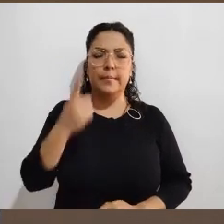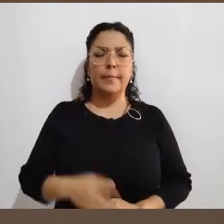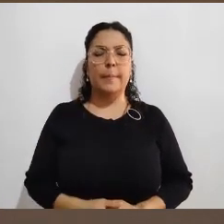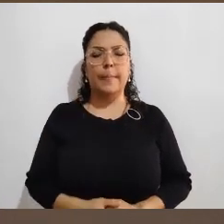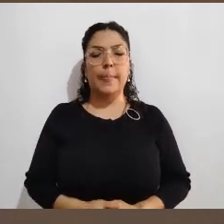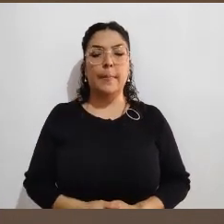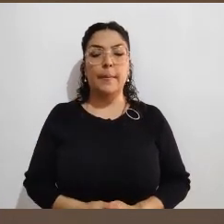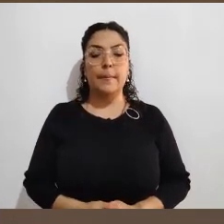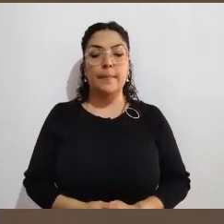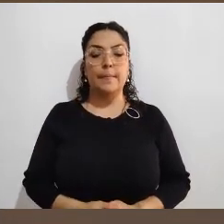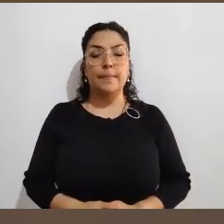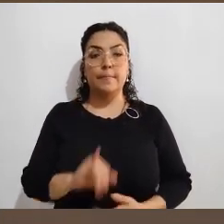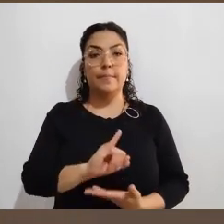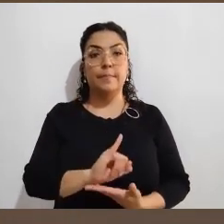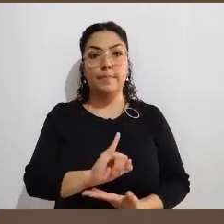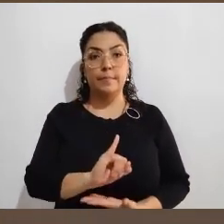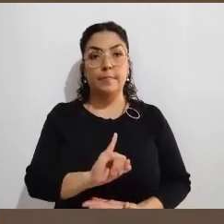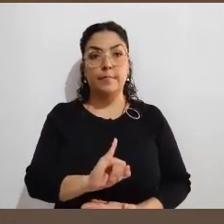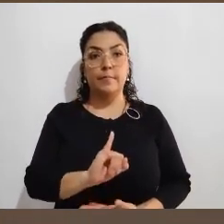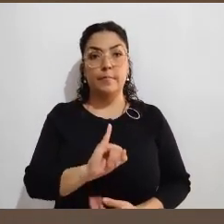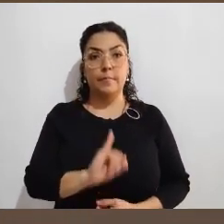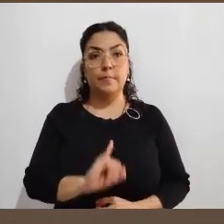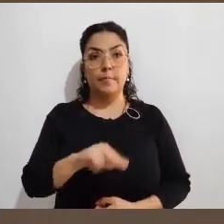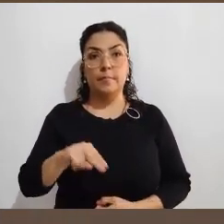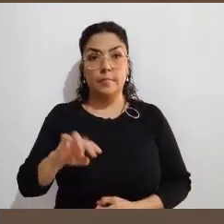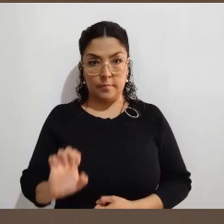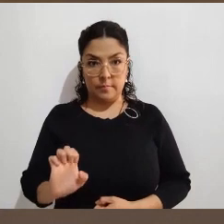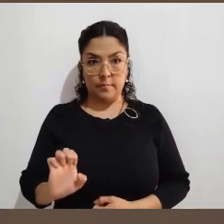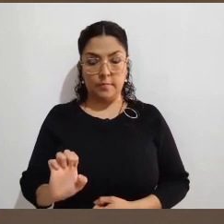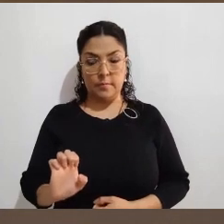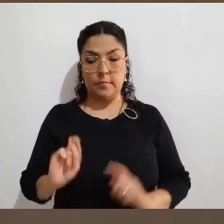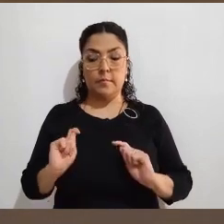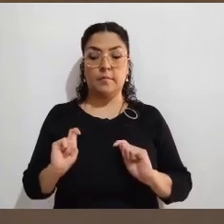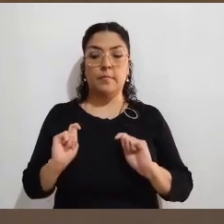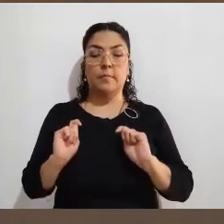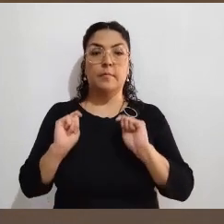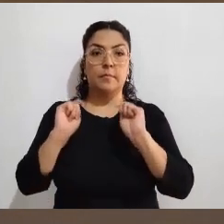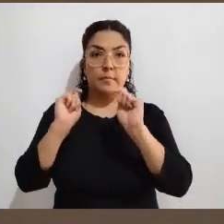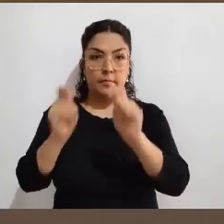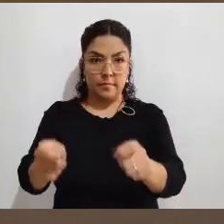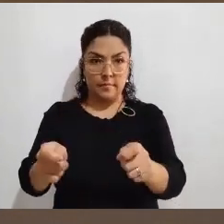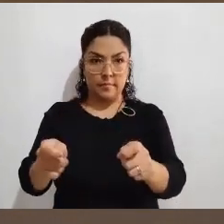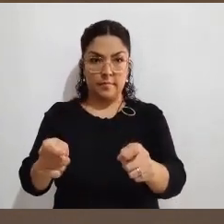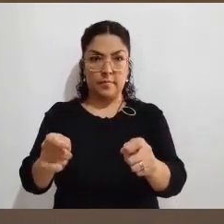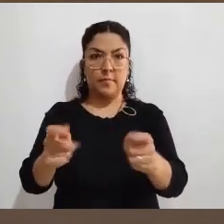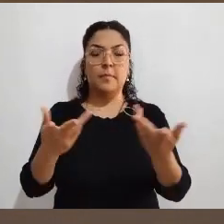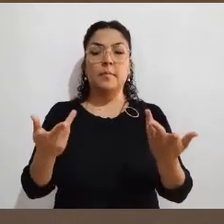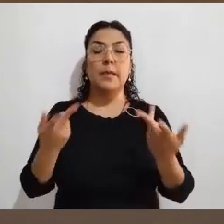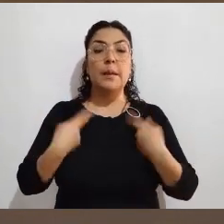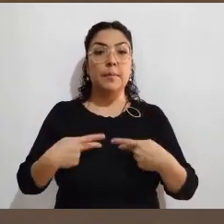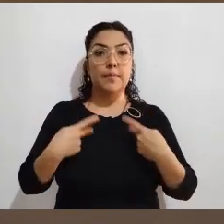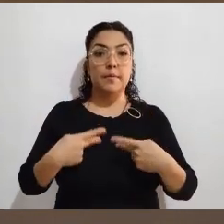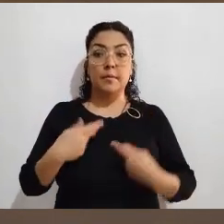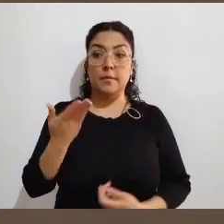Una persona que es designada por el Instituto Nacional Electoral, y nótese la cualidad designada por el Instituto Nacional Electoral,